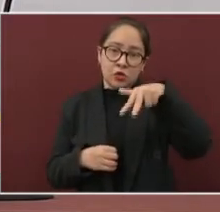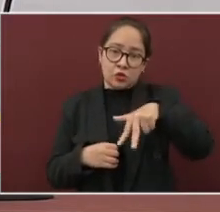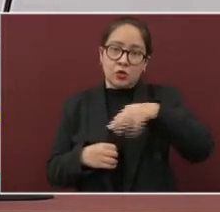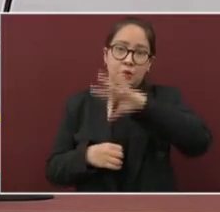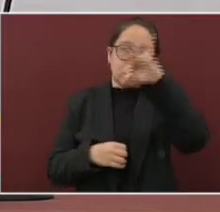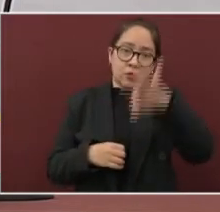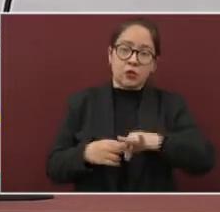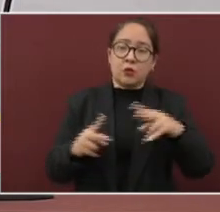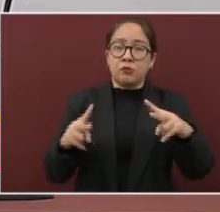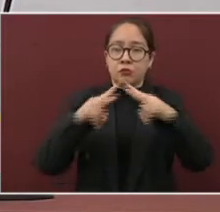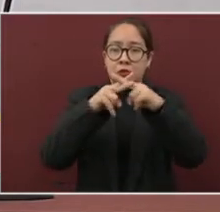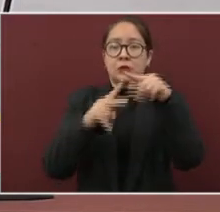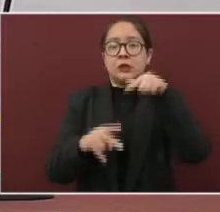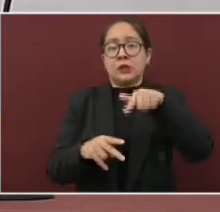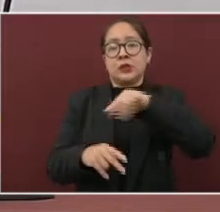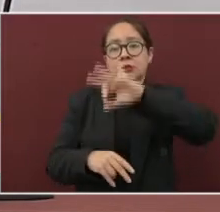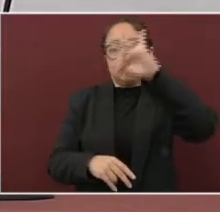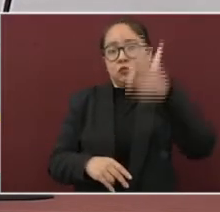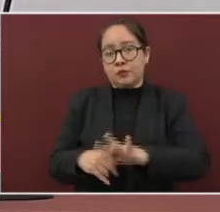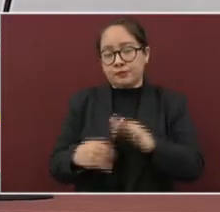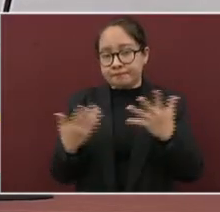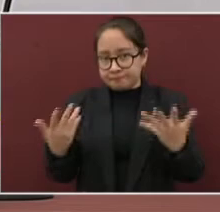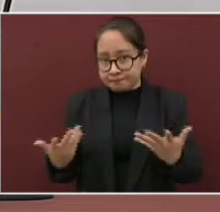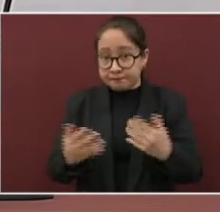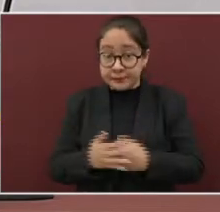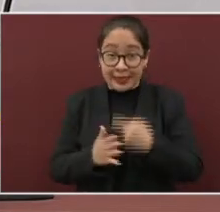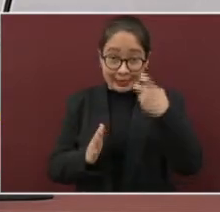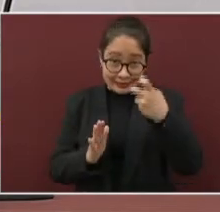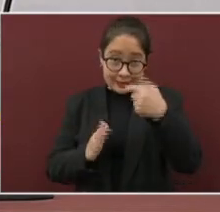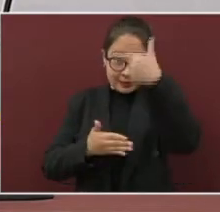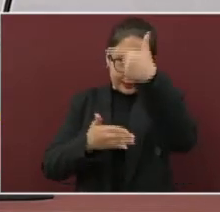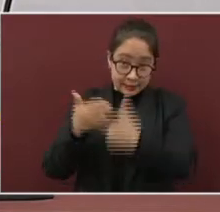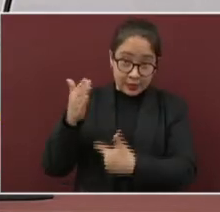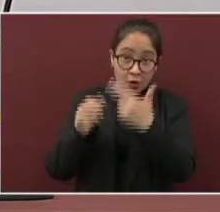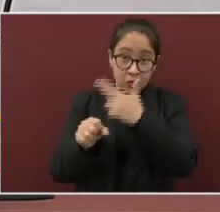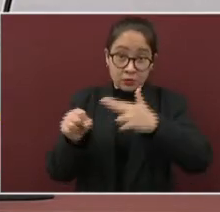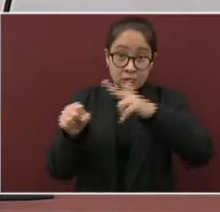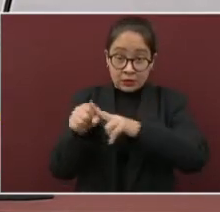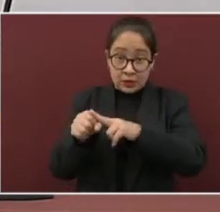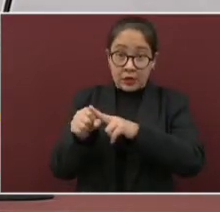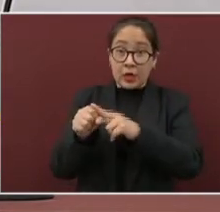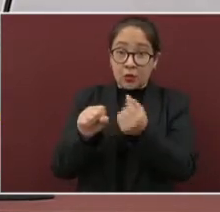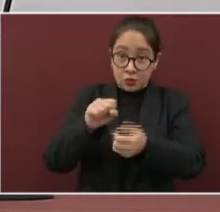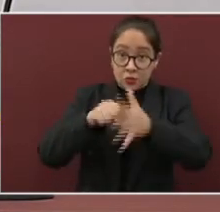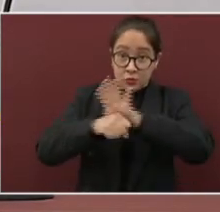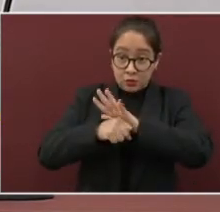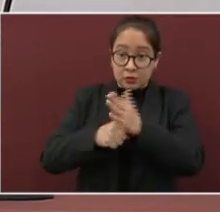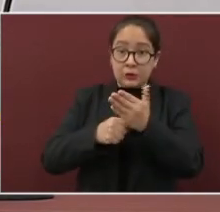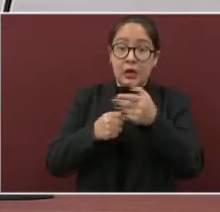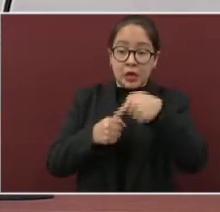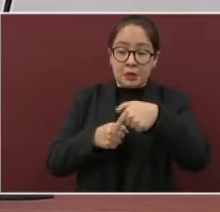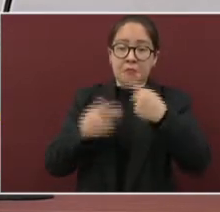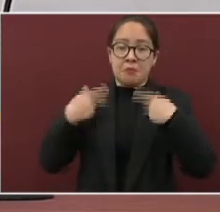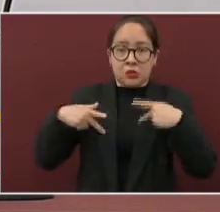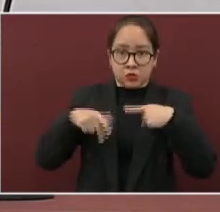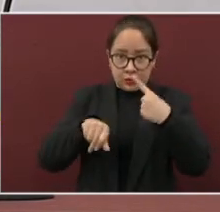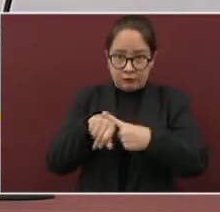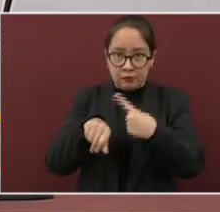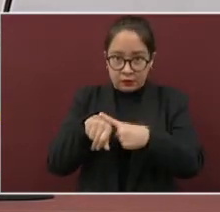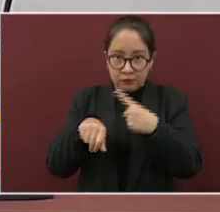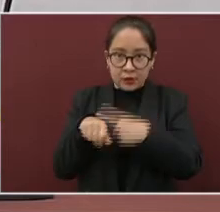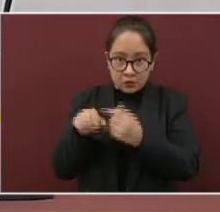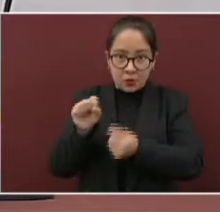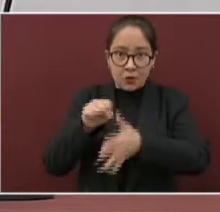17%. Estos son los hospitales que tienen ocupación. El resto,